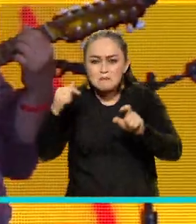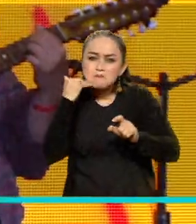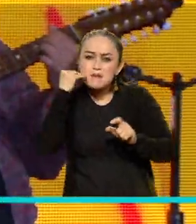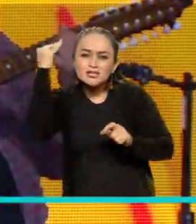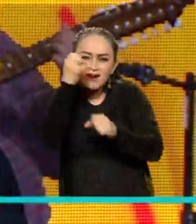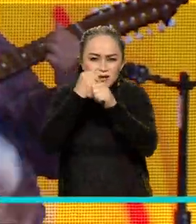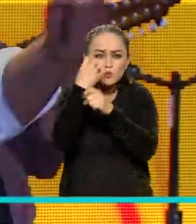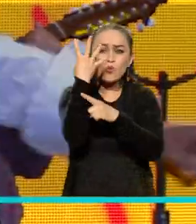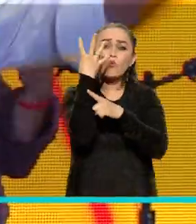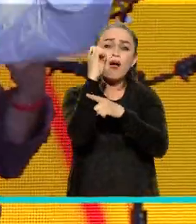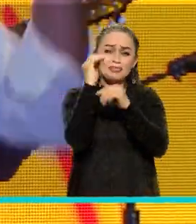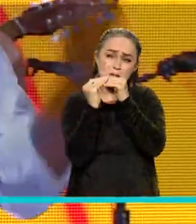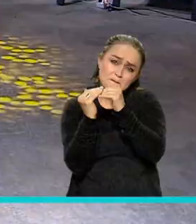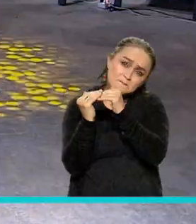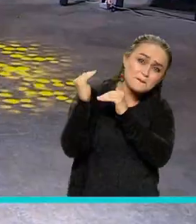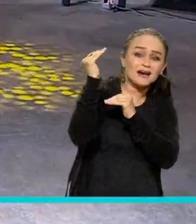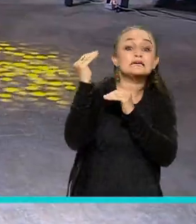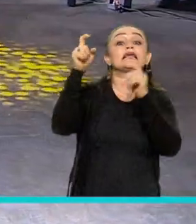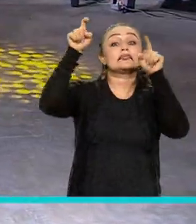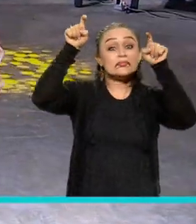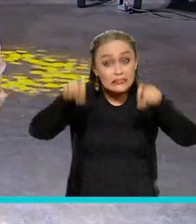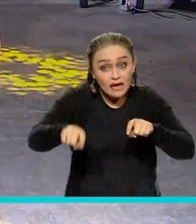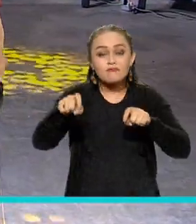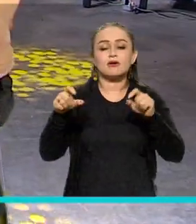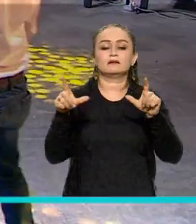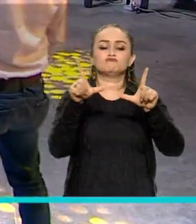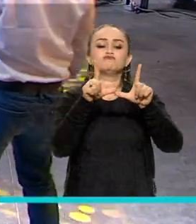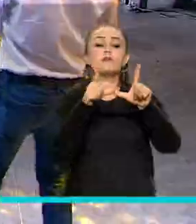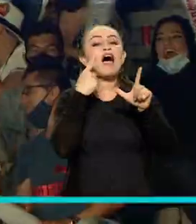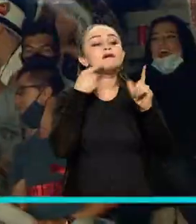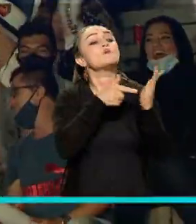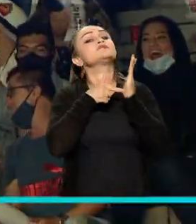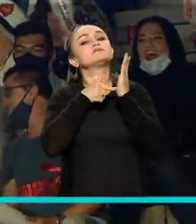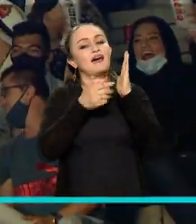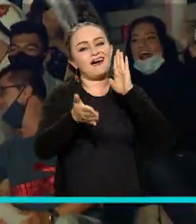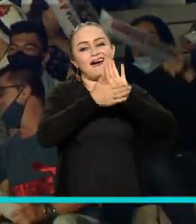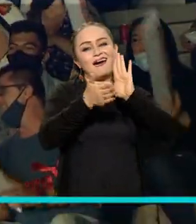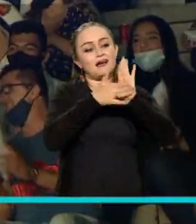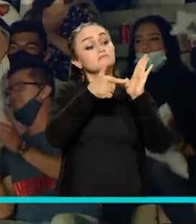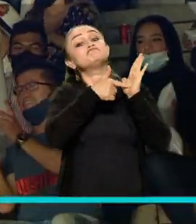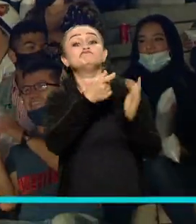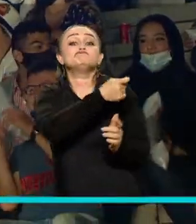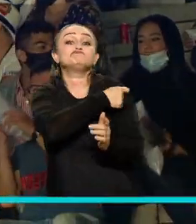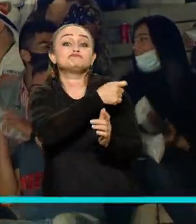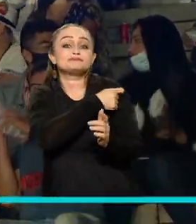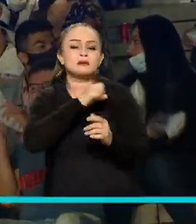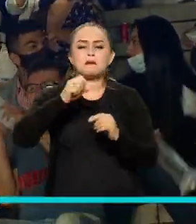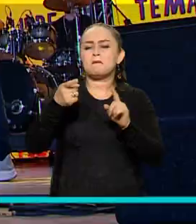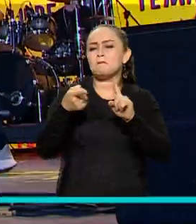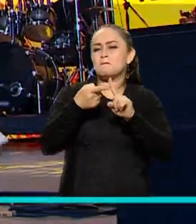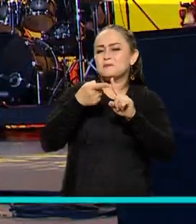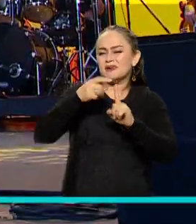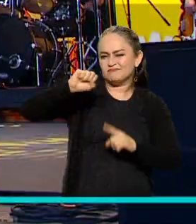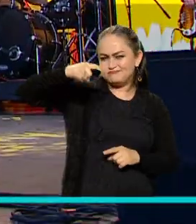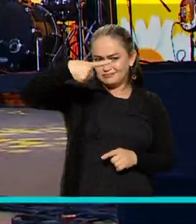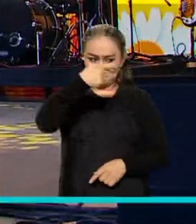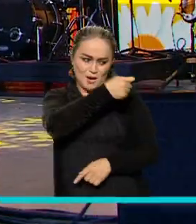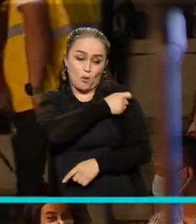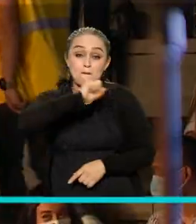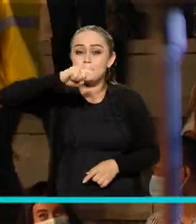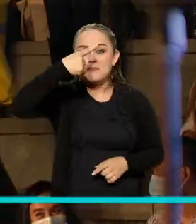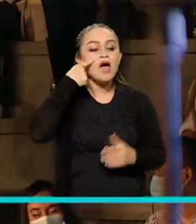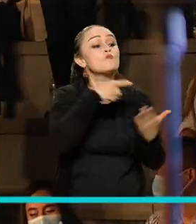mayores de 40 años deben presentar su carnet de vacunación, al menos la primera